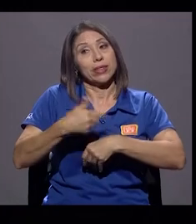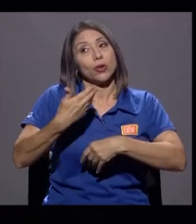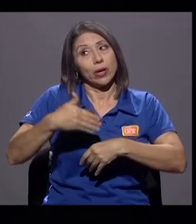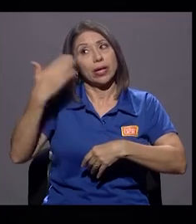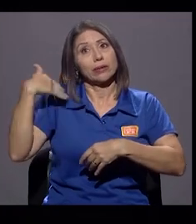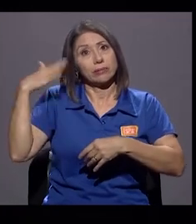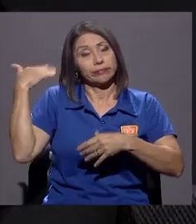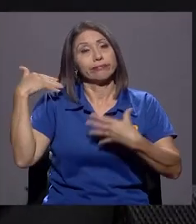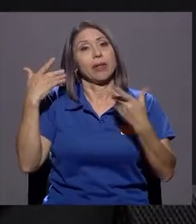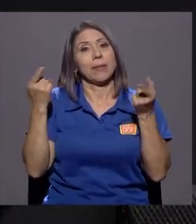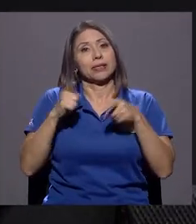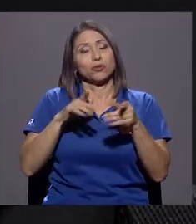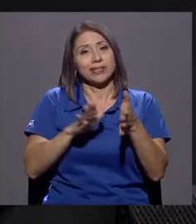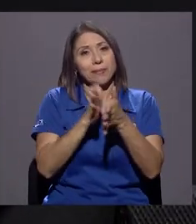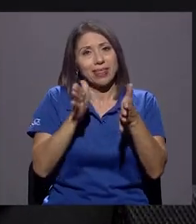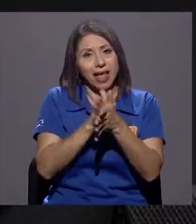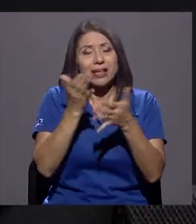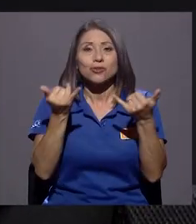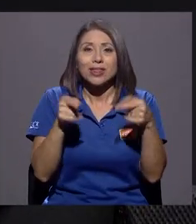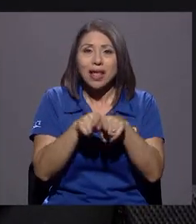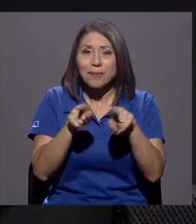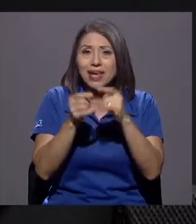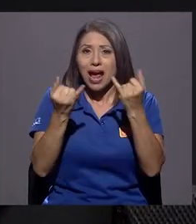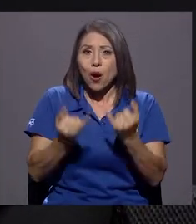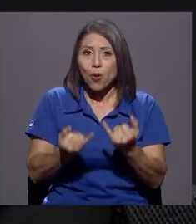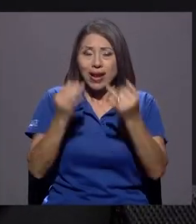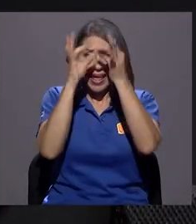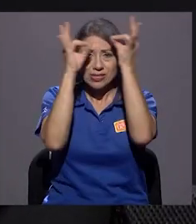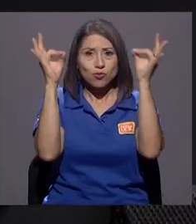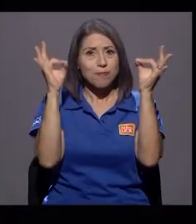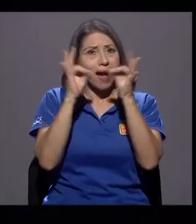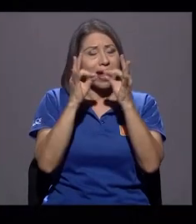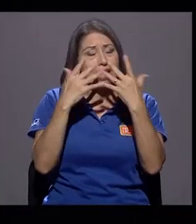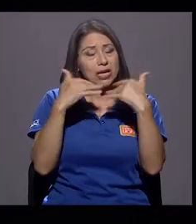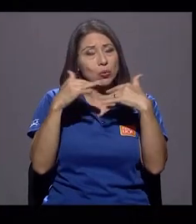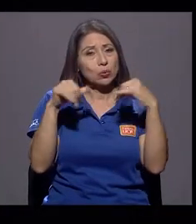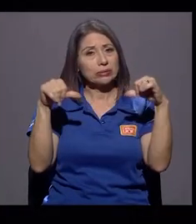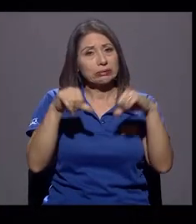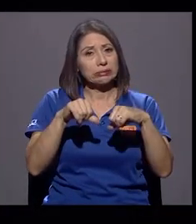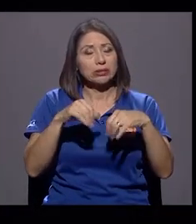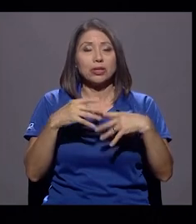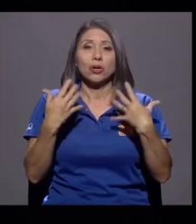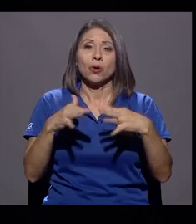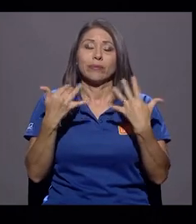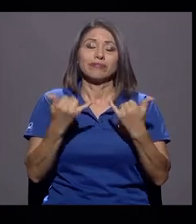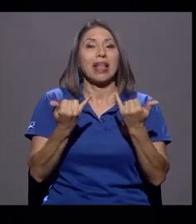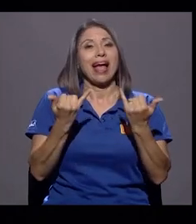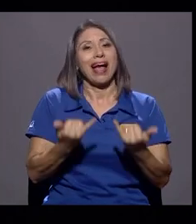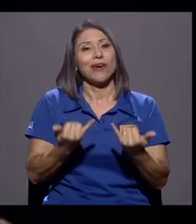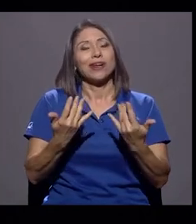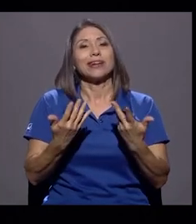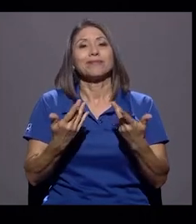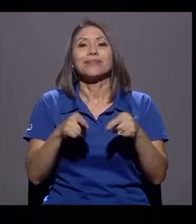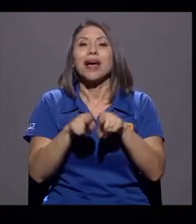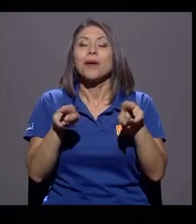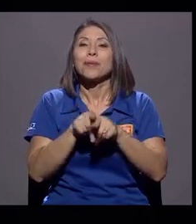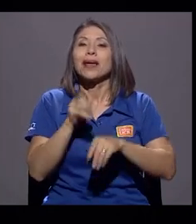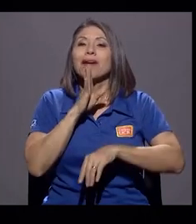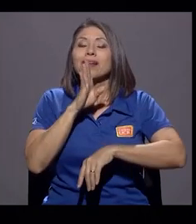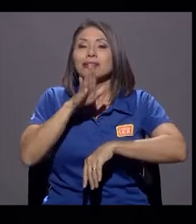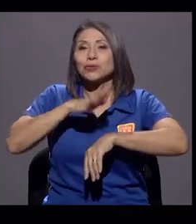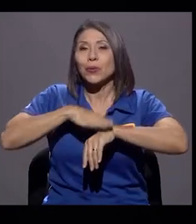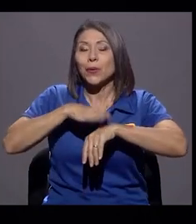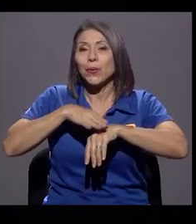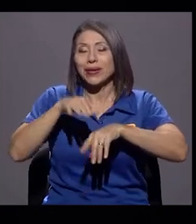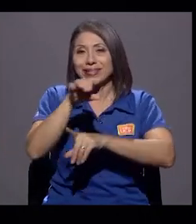golpes a su imagen. Bueno, doy un salto tremendo porque no puedo dejar de fuera el ecosistema